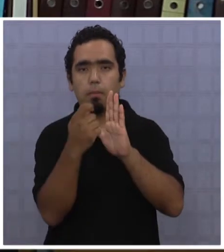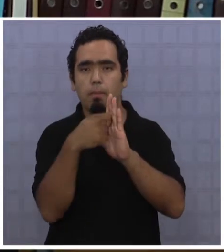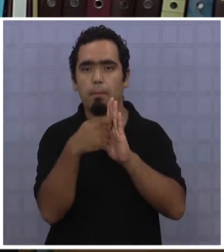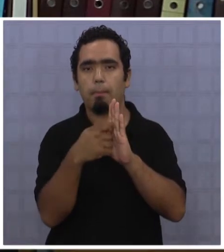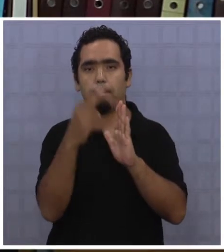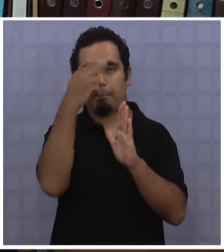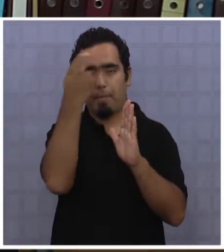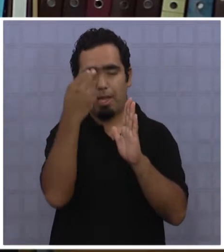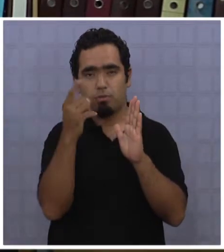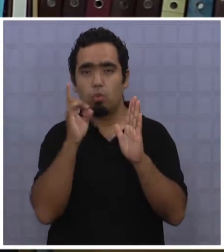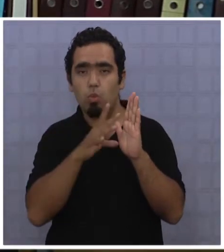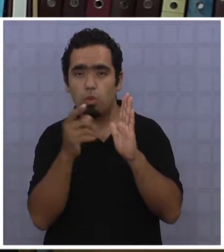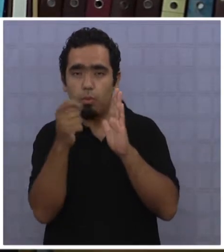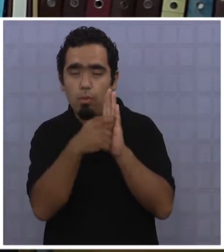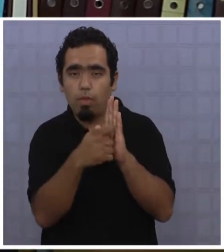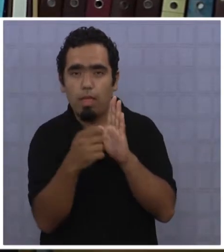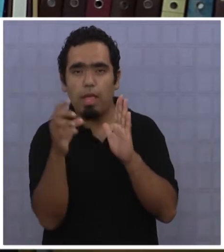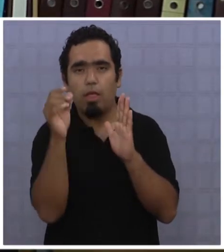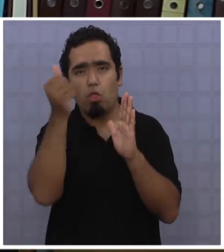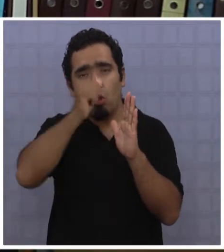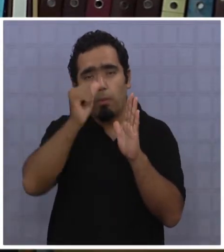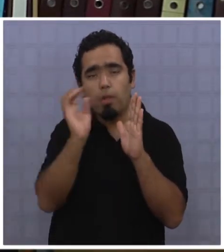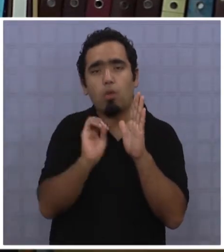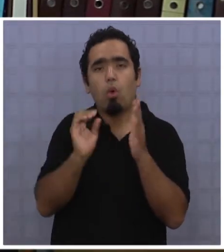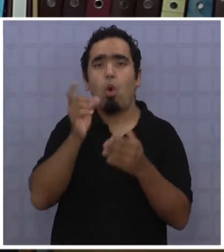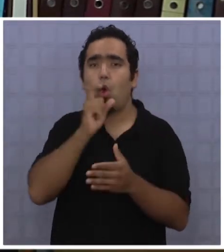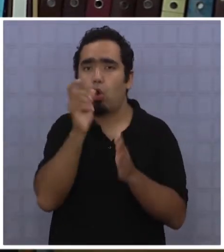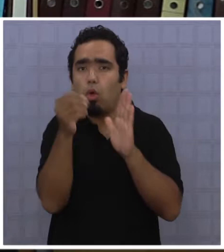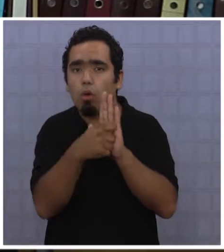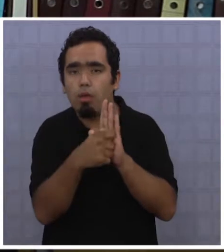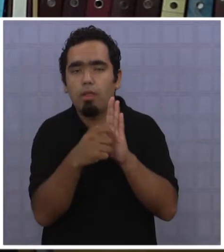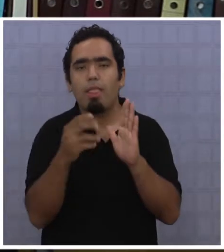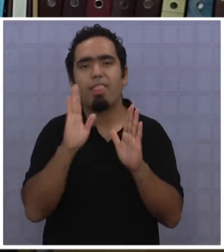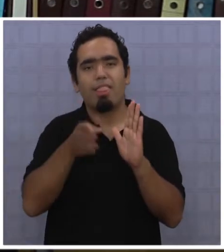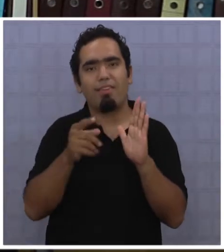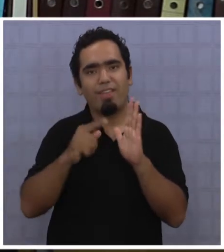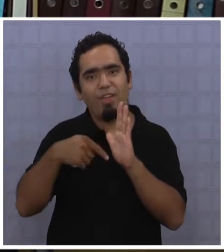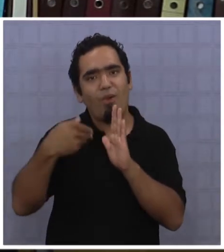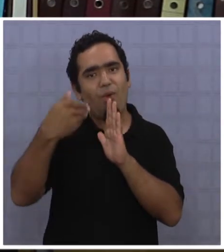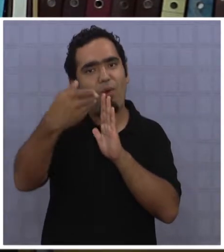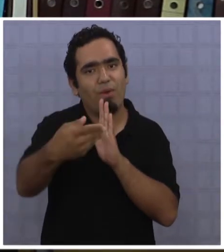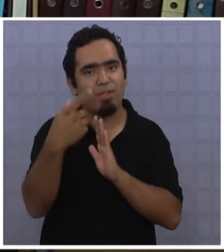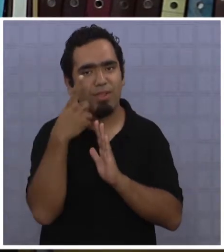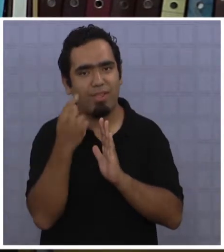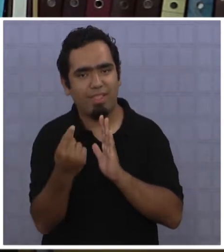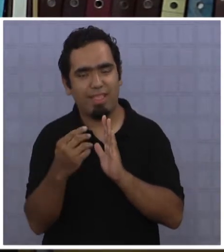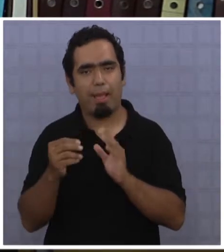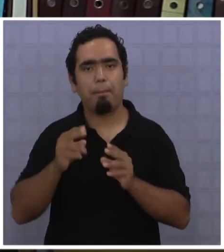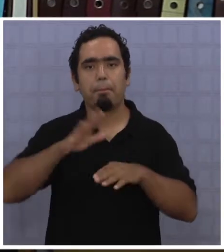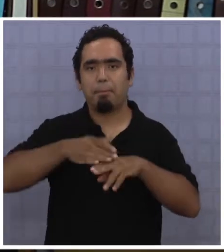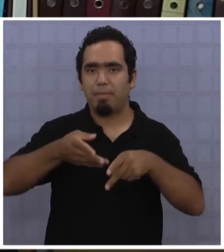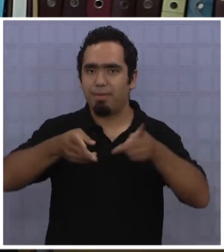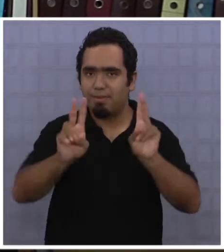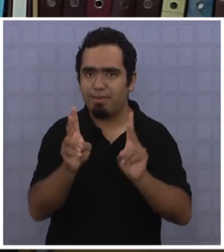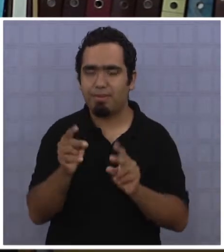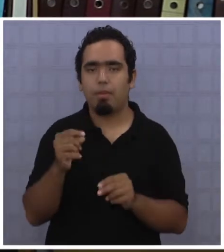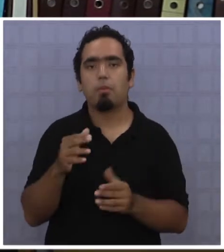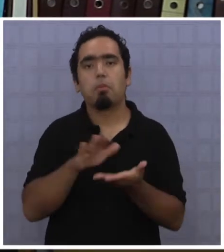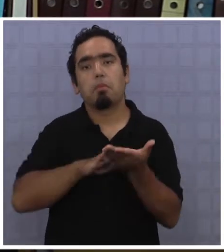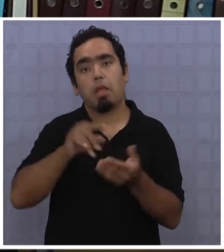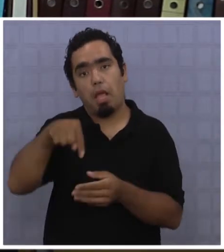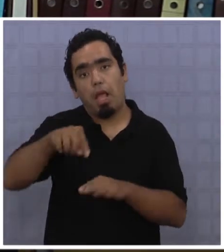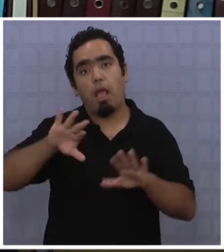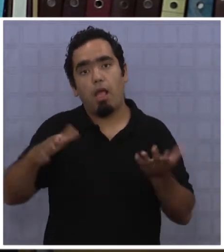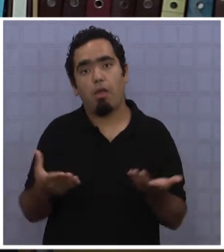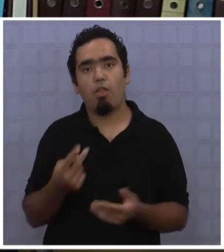festivo, automáticamente se prorroga el día siguiente. Por lo tanto, el plazo en este año vence el día 2 de abril.